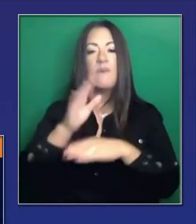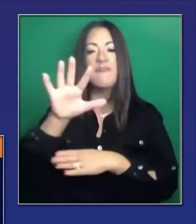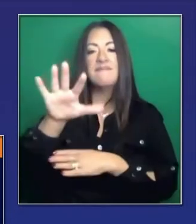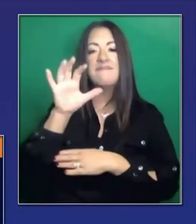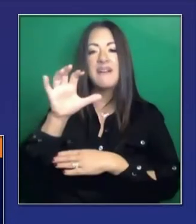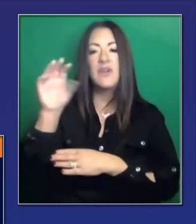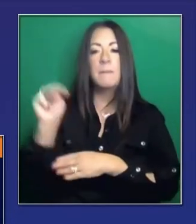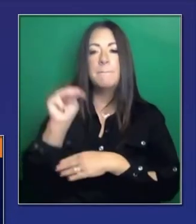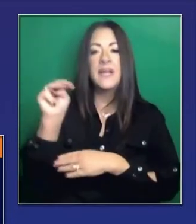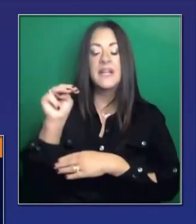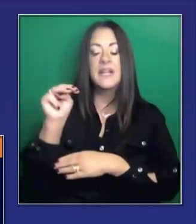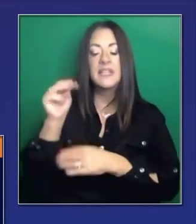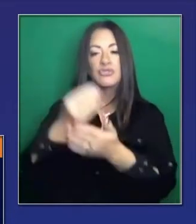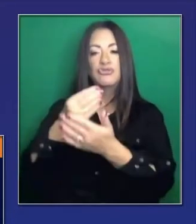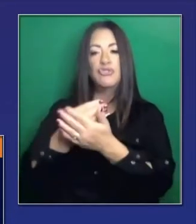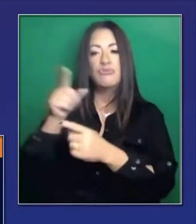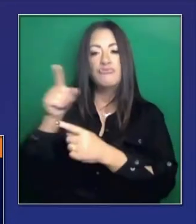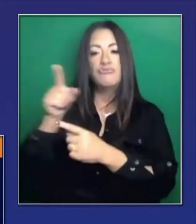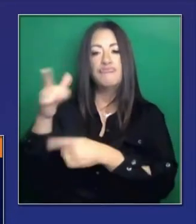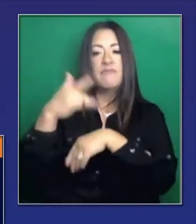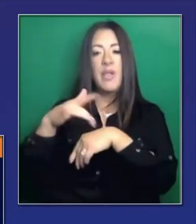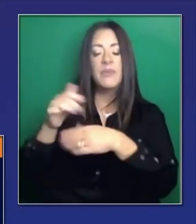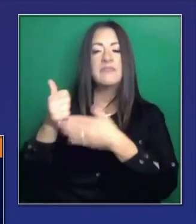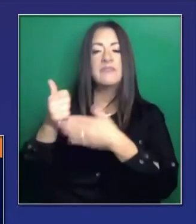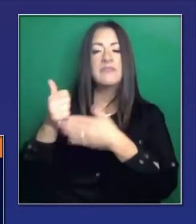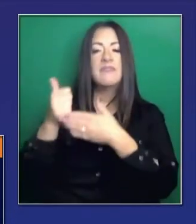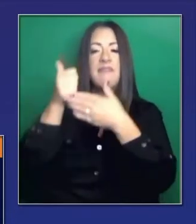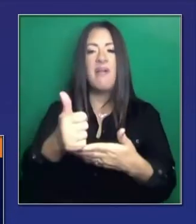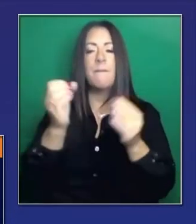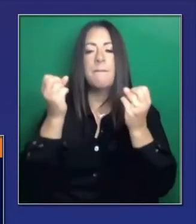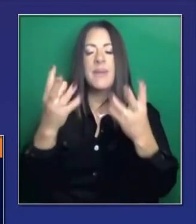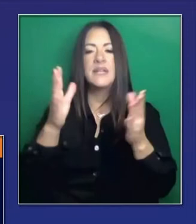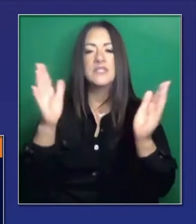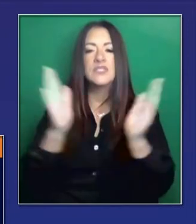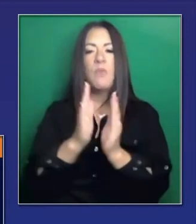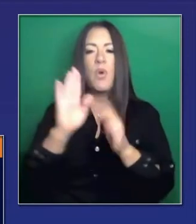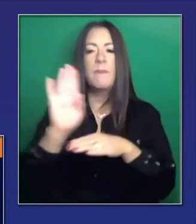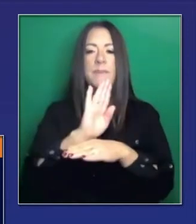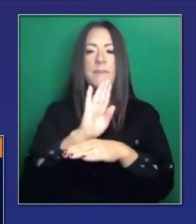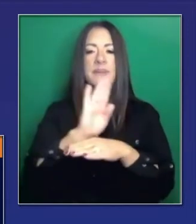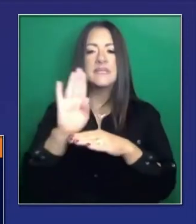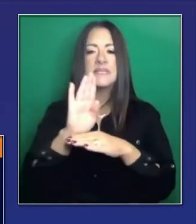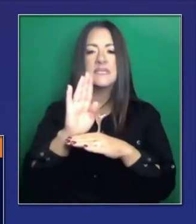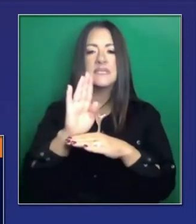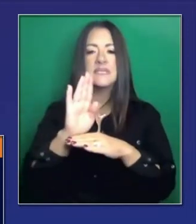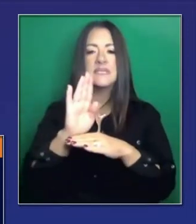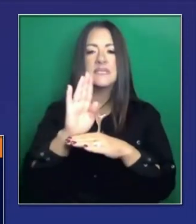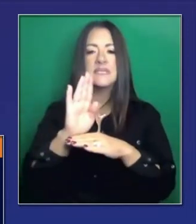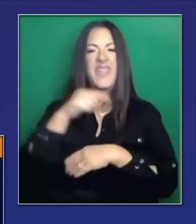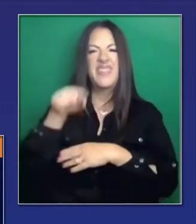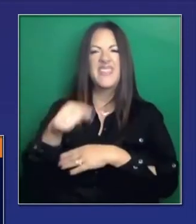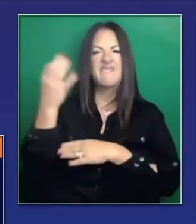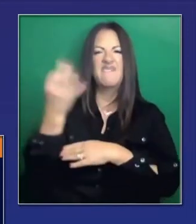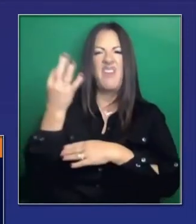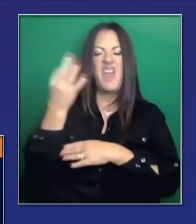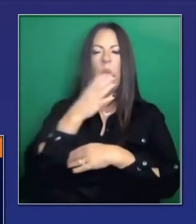500 millones de dólares fueron dados para pequeños negocios y queremos hacer más para ellos.